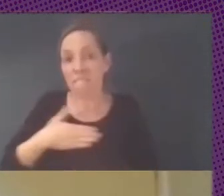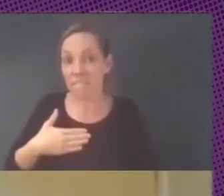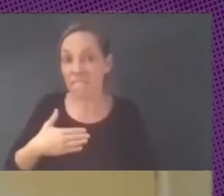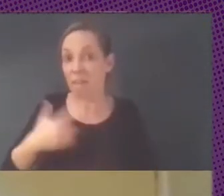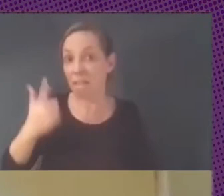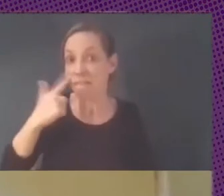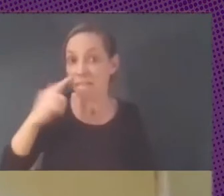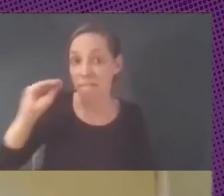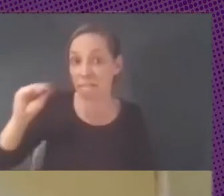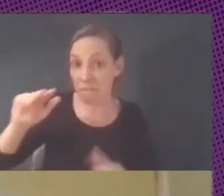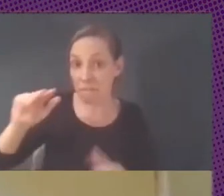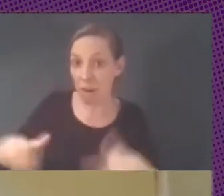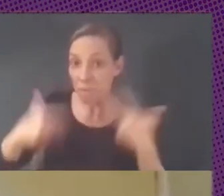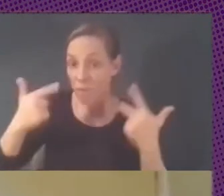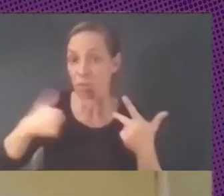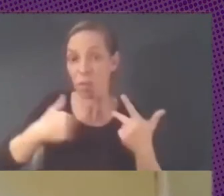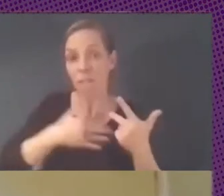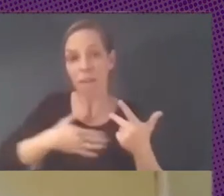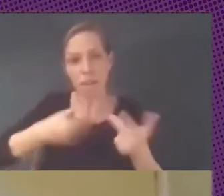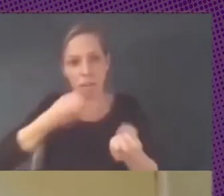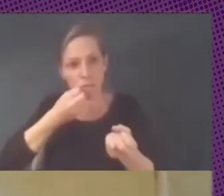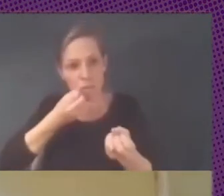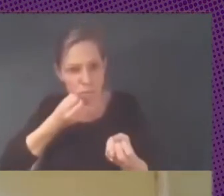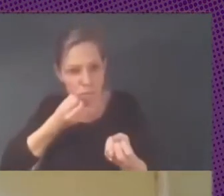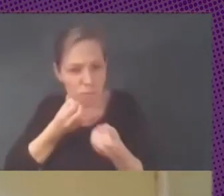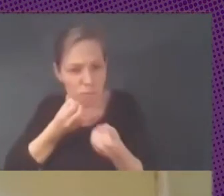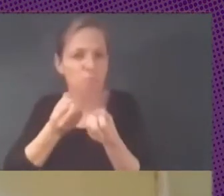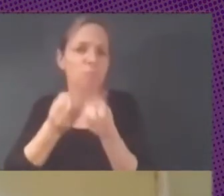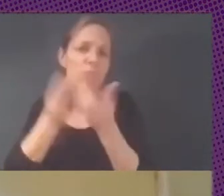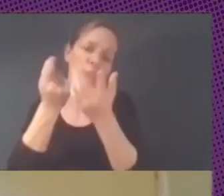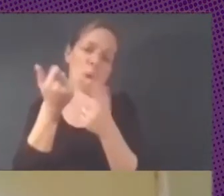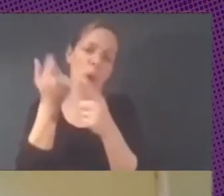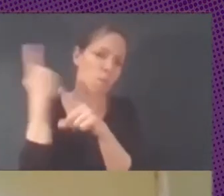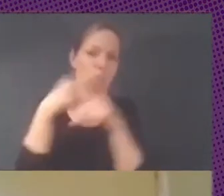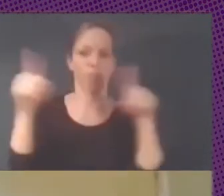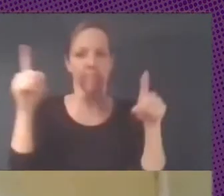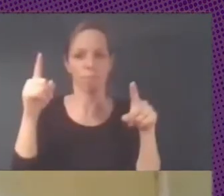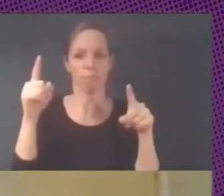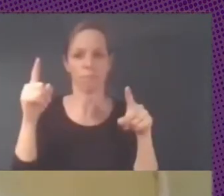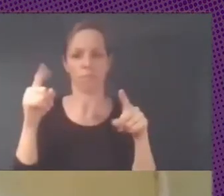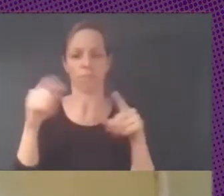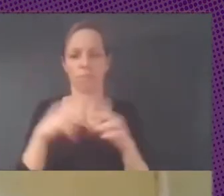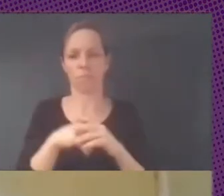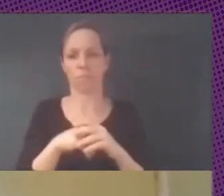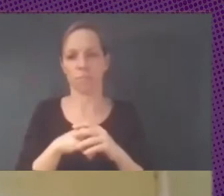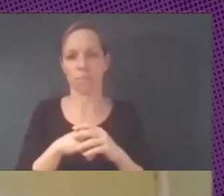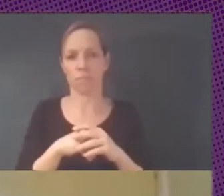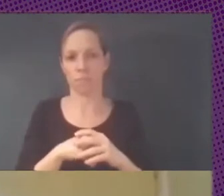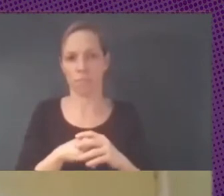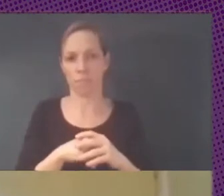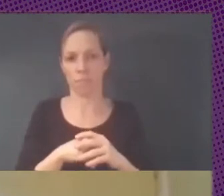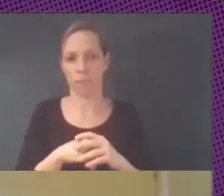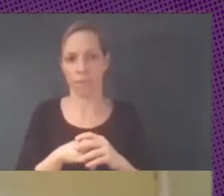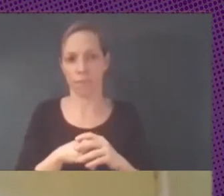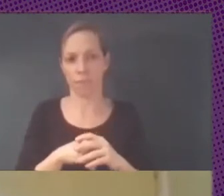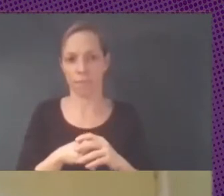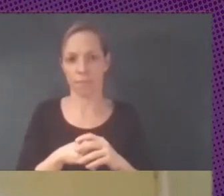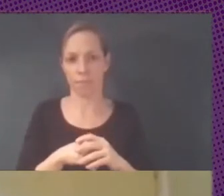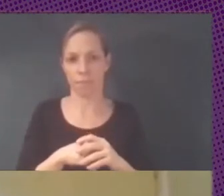una reflexión un poco más distinta acerca de la tecnología en general porque